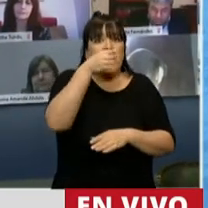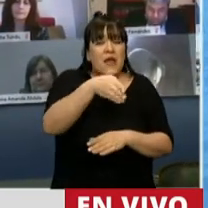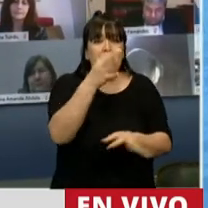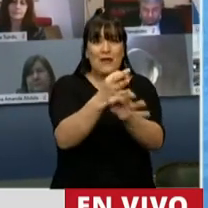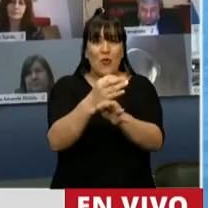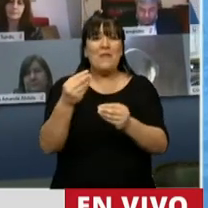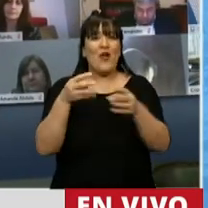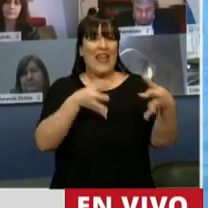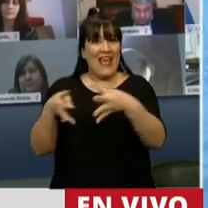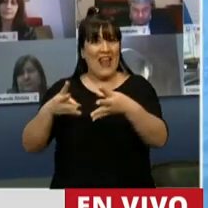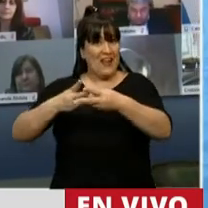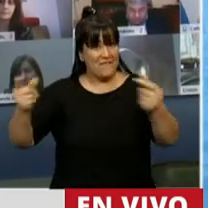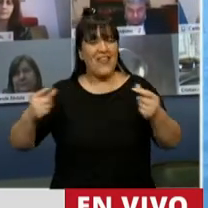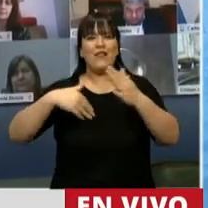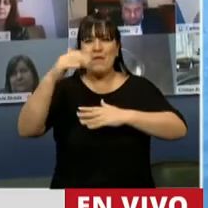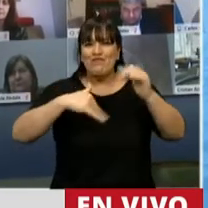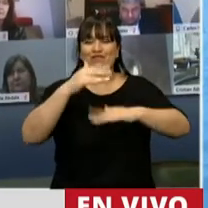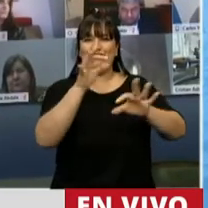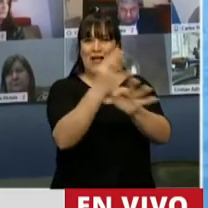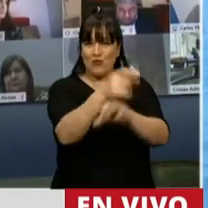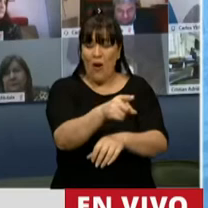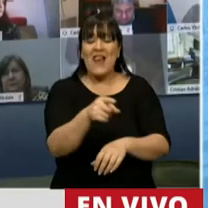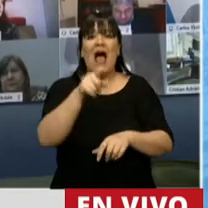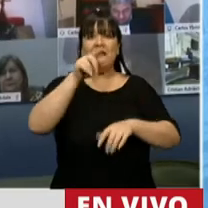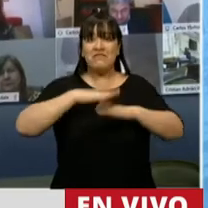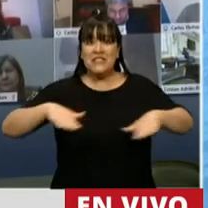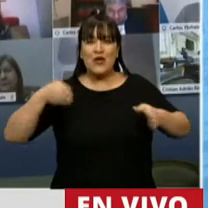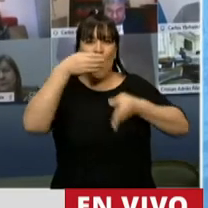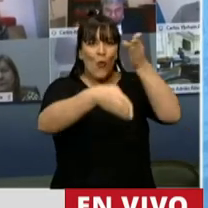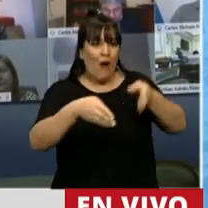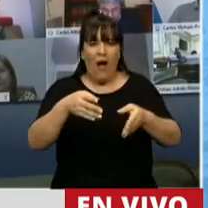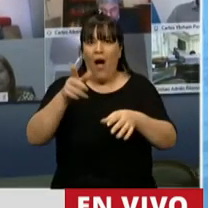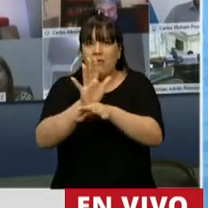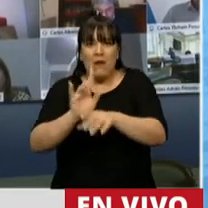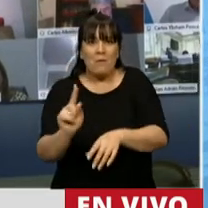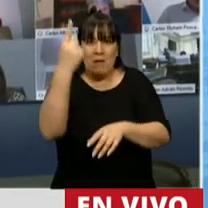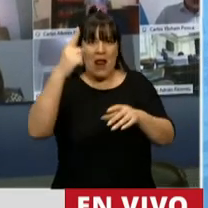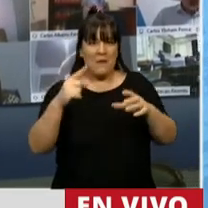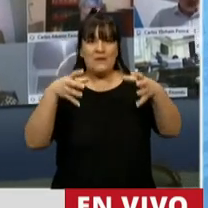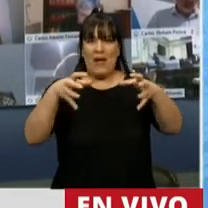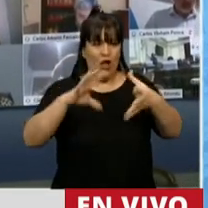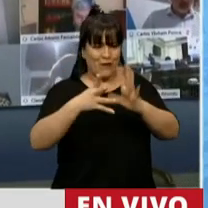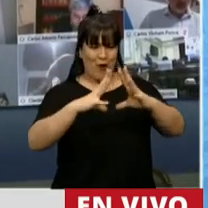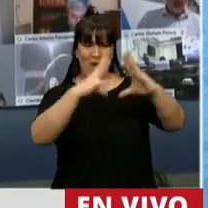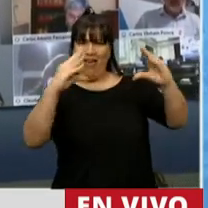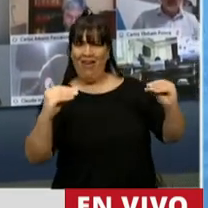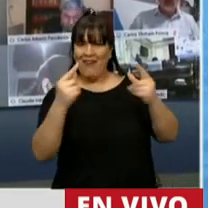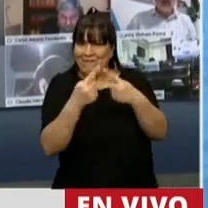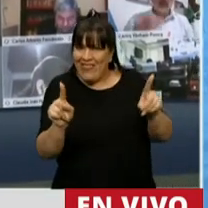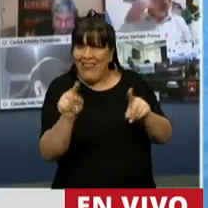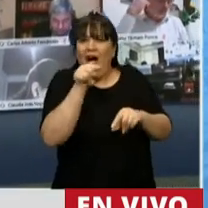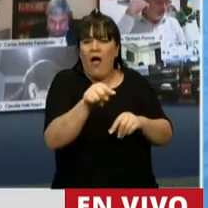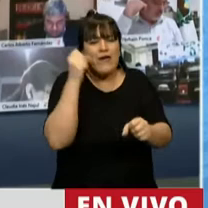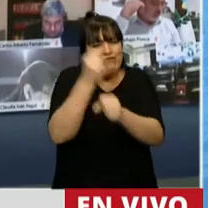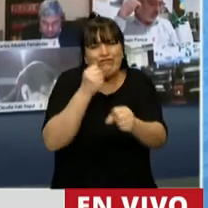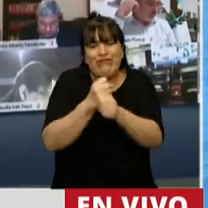de la guerra y los chicos venían a jugar la primera vez que veían una pelota ovalada. Y empezó el trabajo